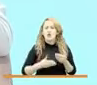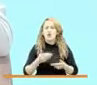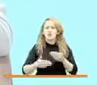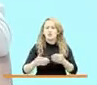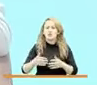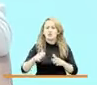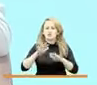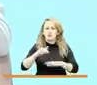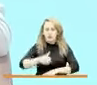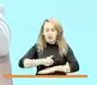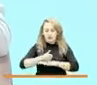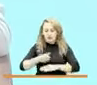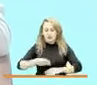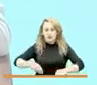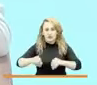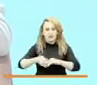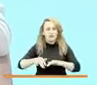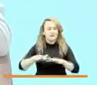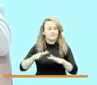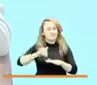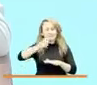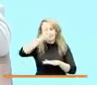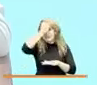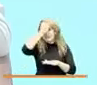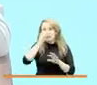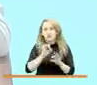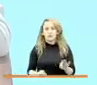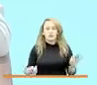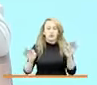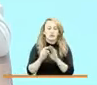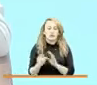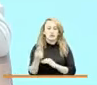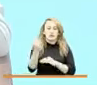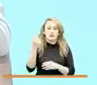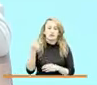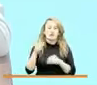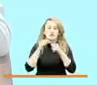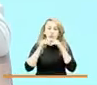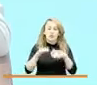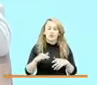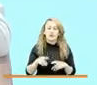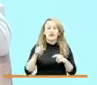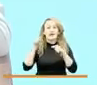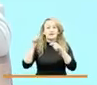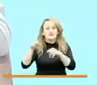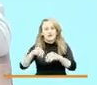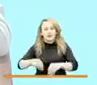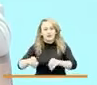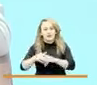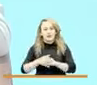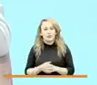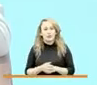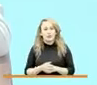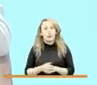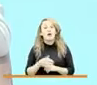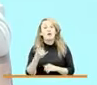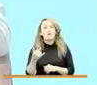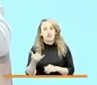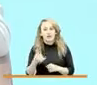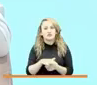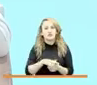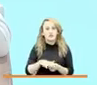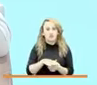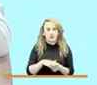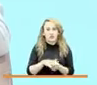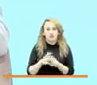territoriales juegan un papel protagónico en la implementación de la política pública allá en el territorio donde suceden las situaciones y donde tenemos